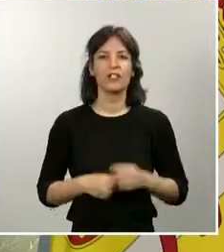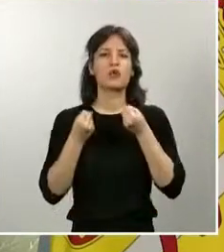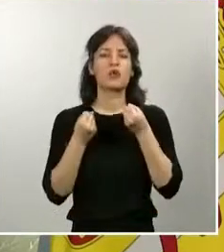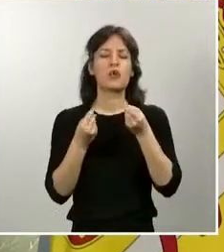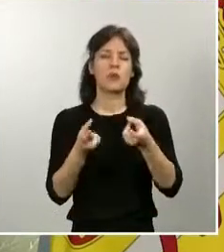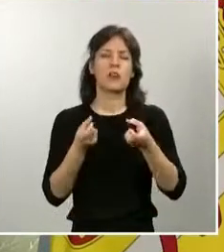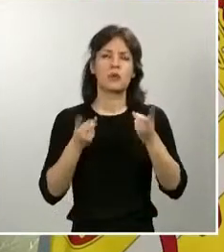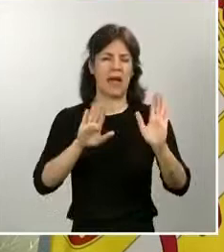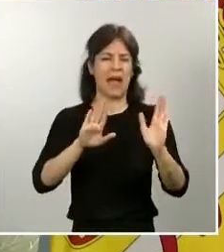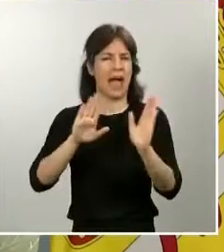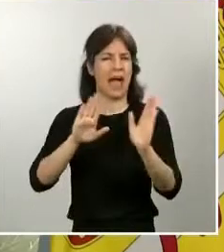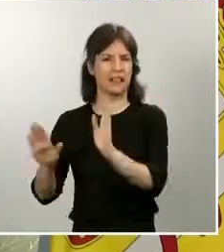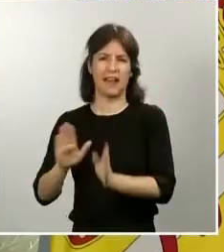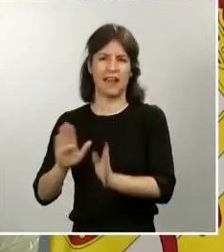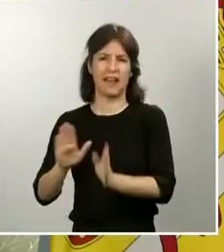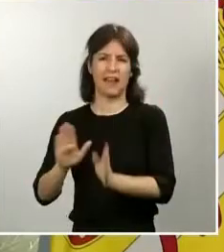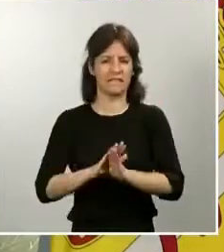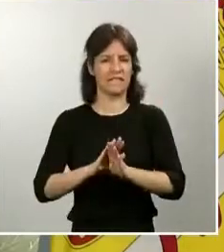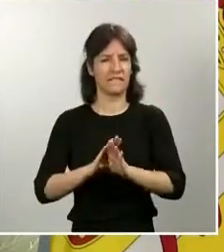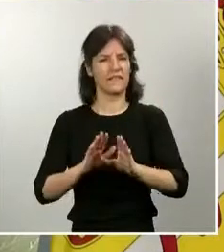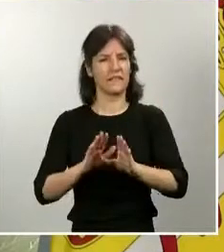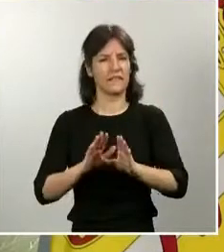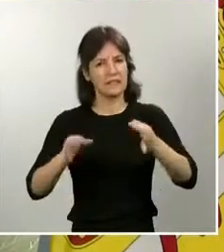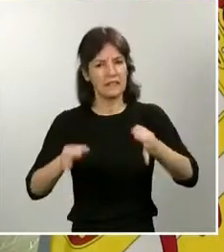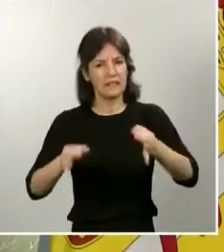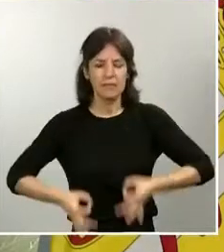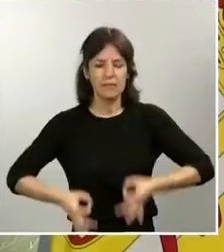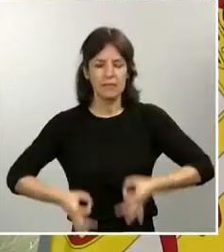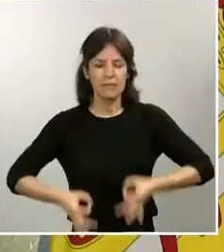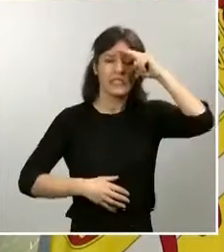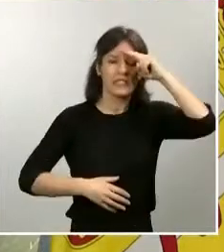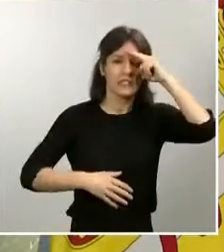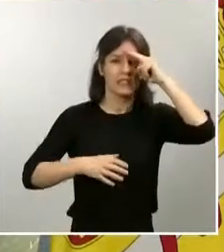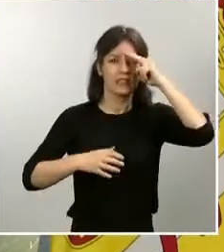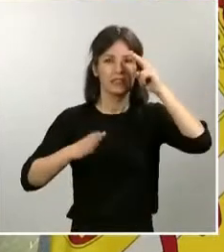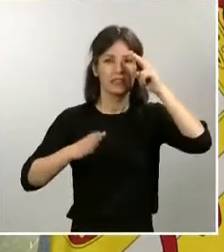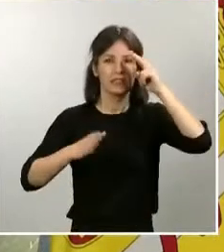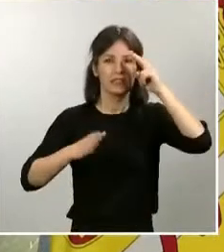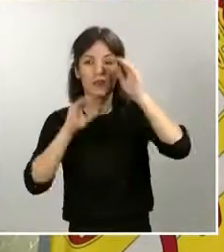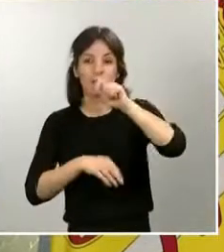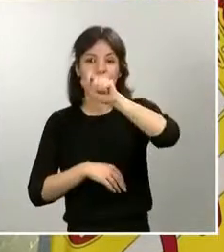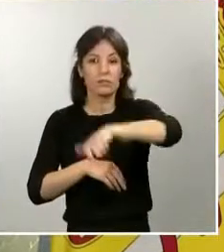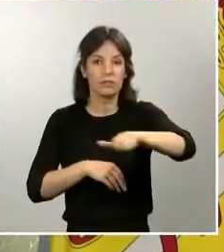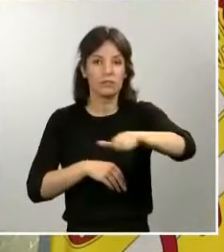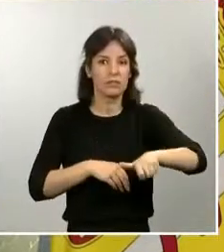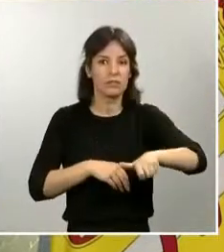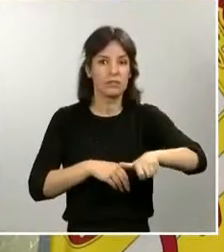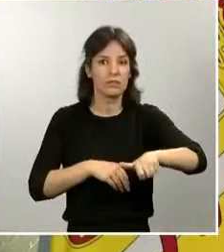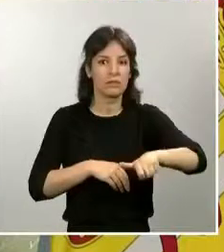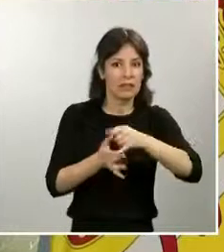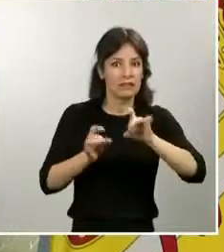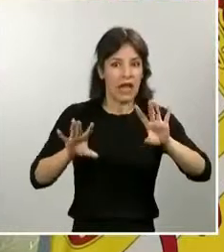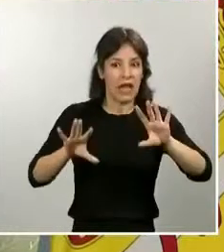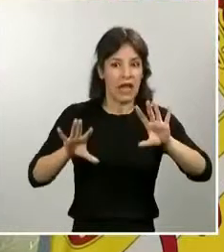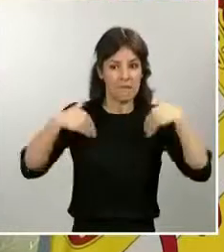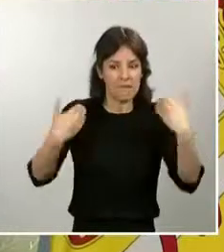en la constante atención y preocupación por los colectivos que nos resultan más vulnerables en estos momentos.